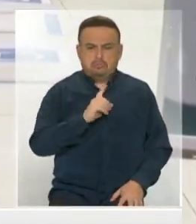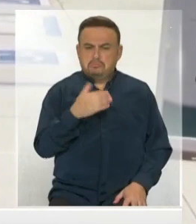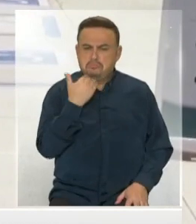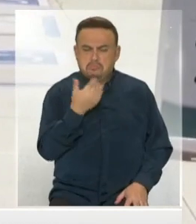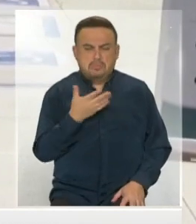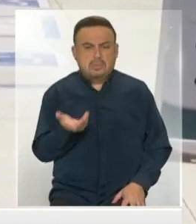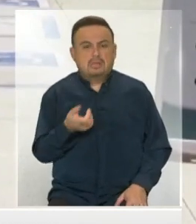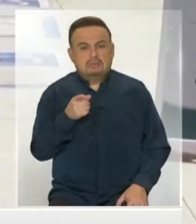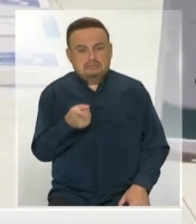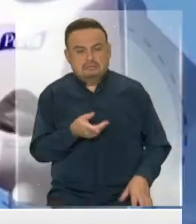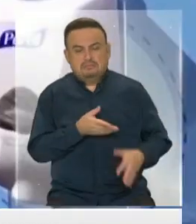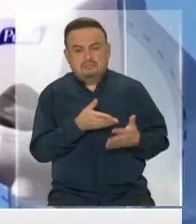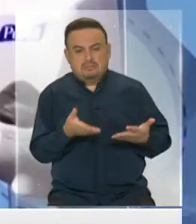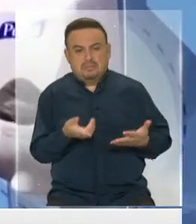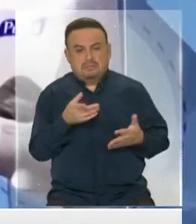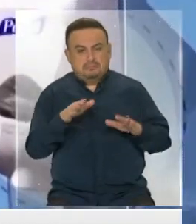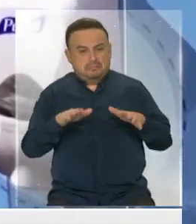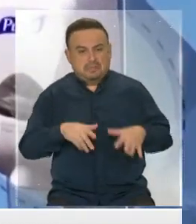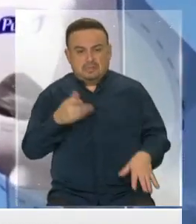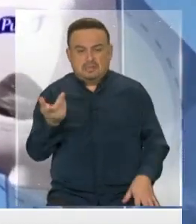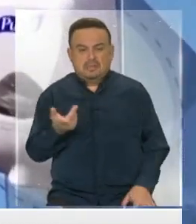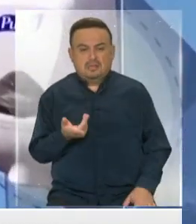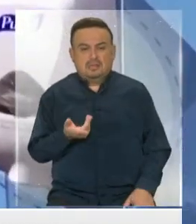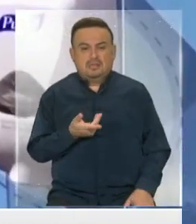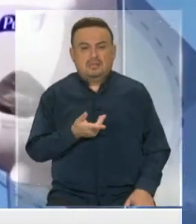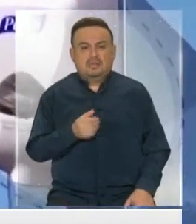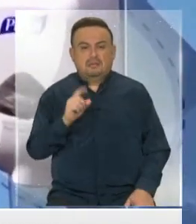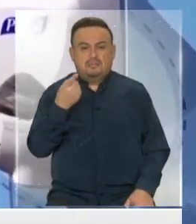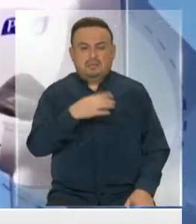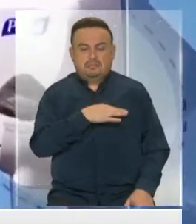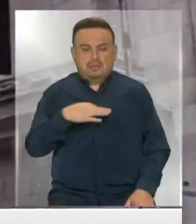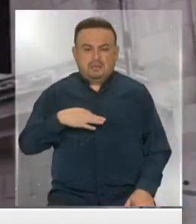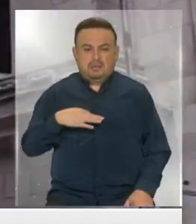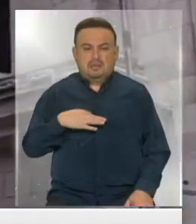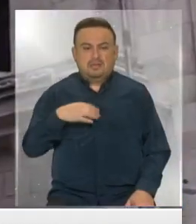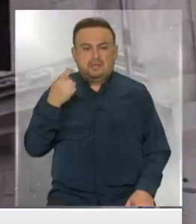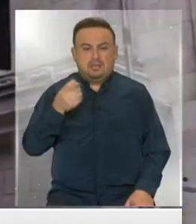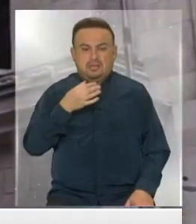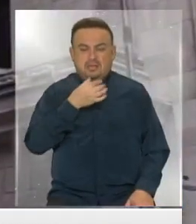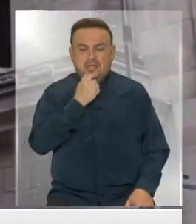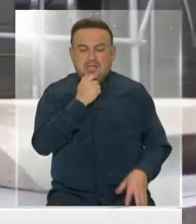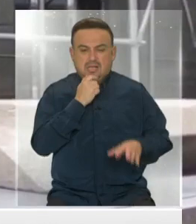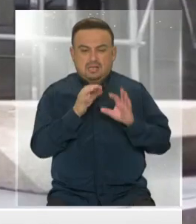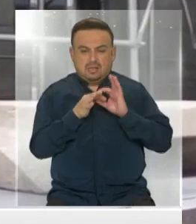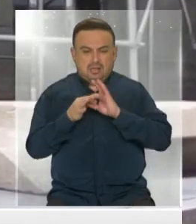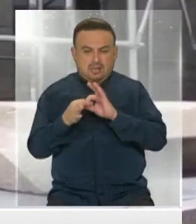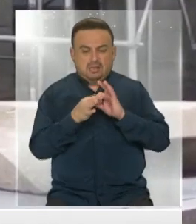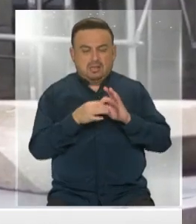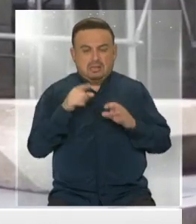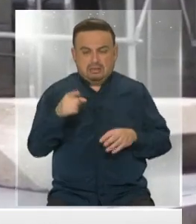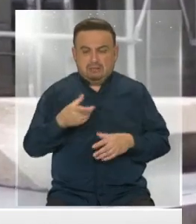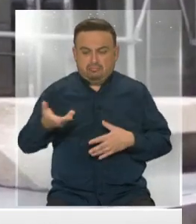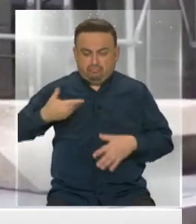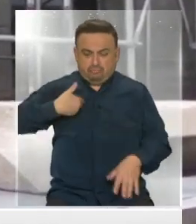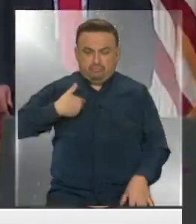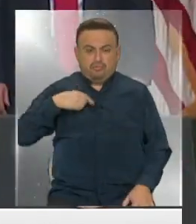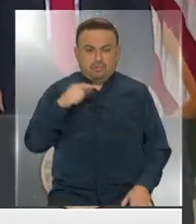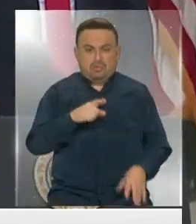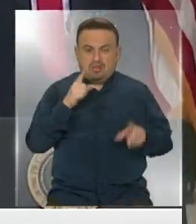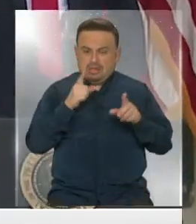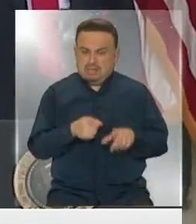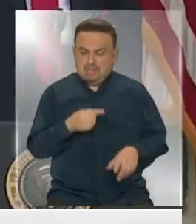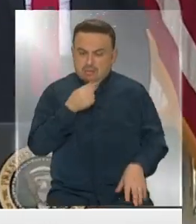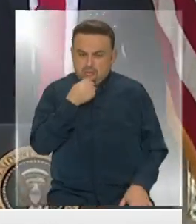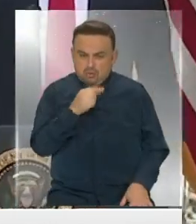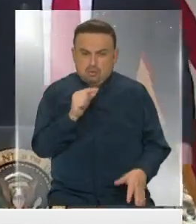la pauta hasta lo que le ocurrió al primer ministro Boris Johnson, que finalmente él mismo se contagia el coronavirus, estuvo incluso al